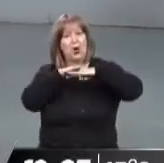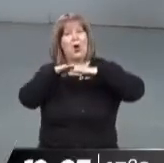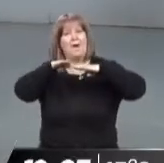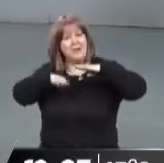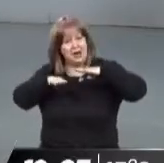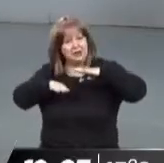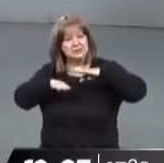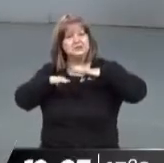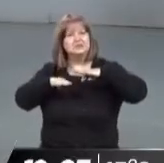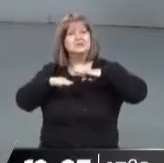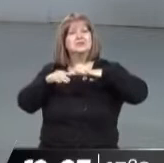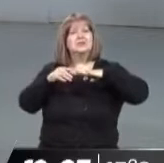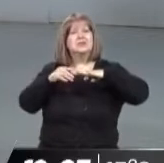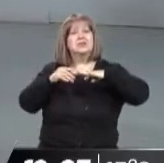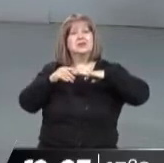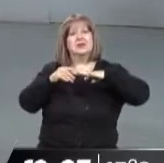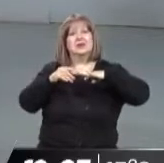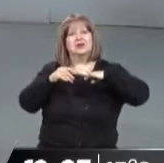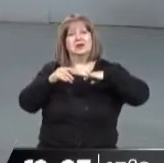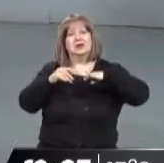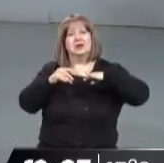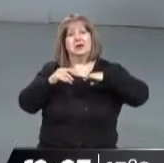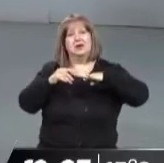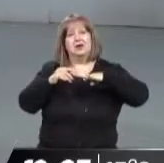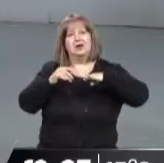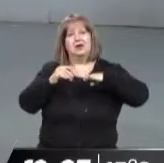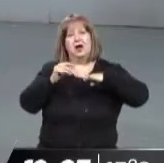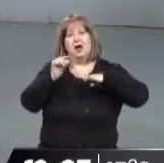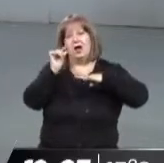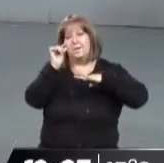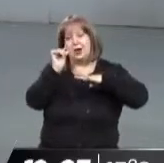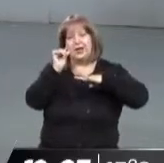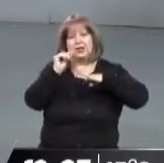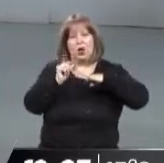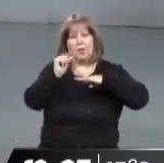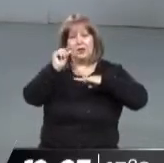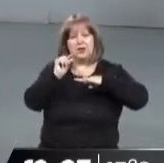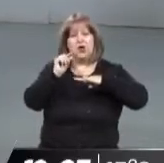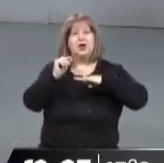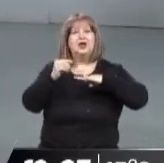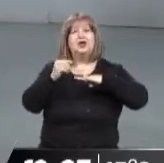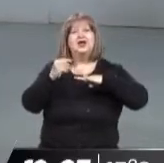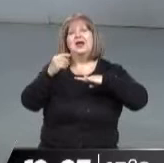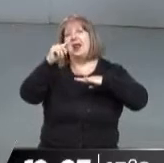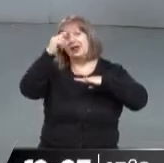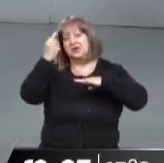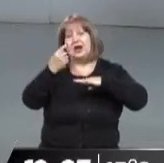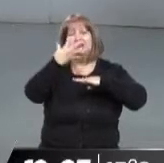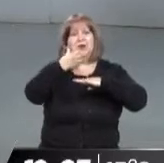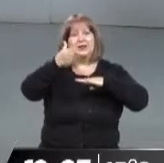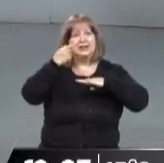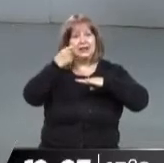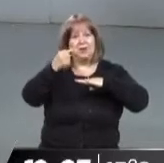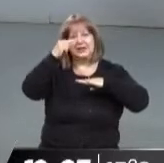Solo subió 2.500 pesos, digo solo porque es un dato menor al que veíamos en la canasta total y este es el número para la Nación.